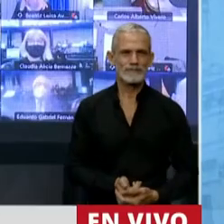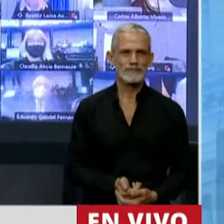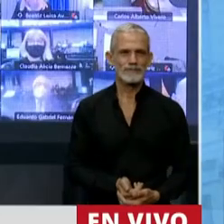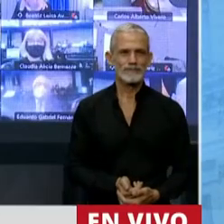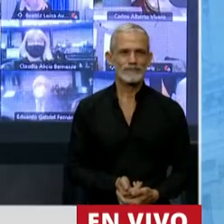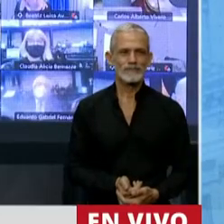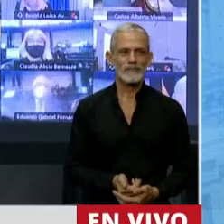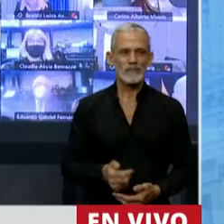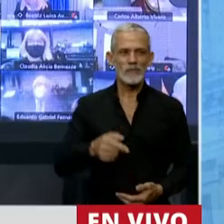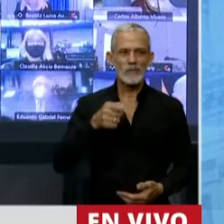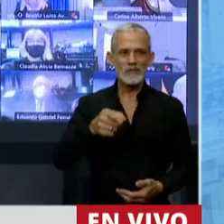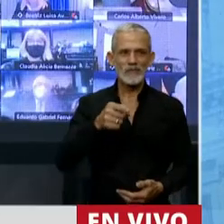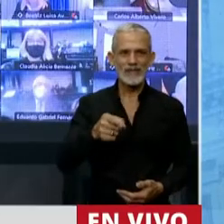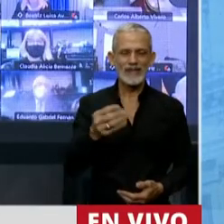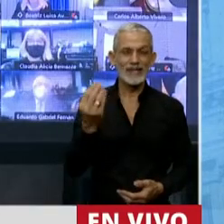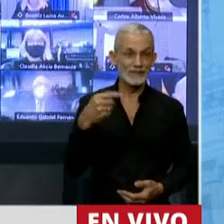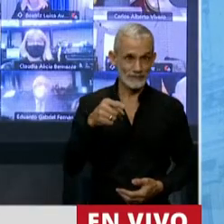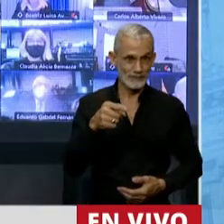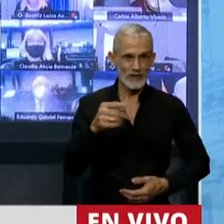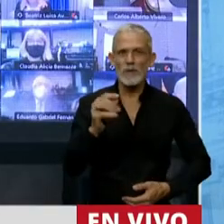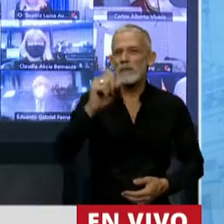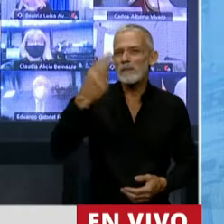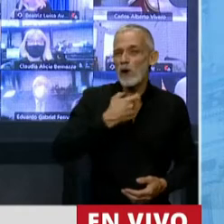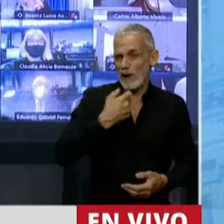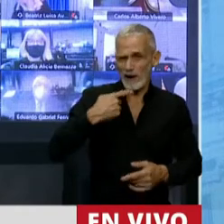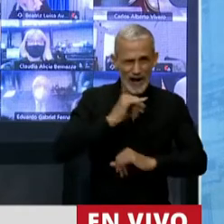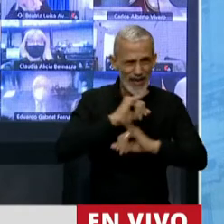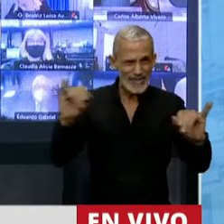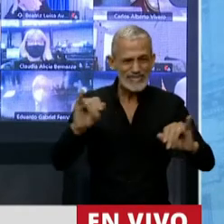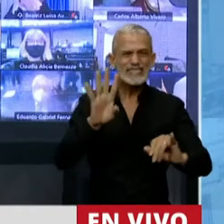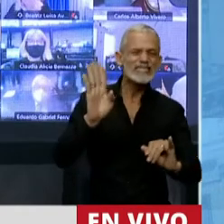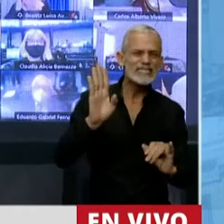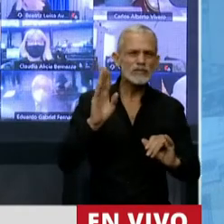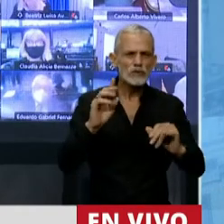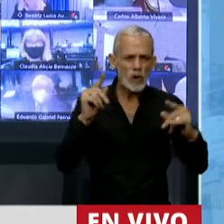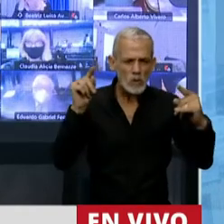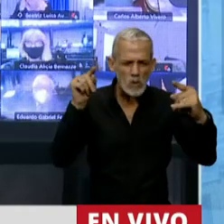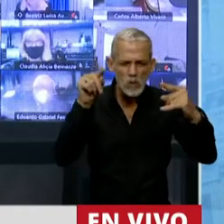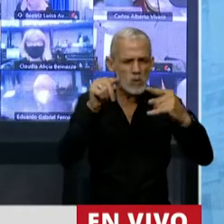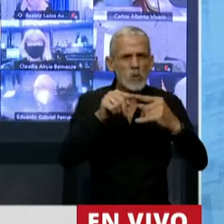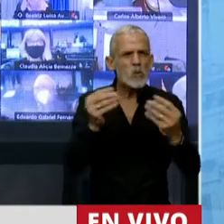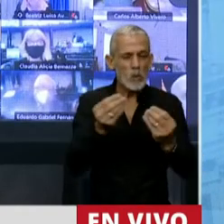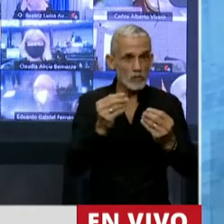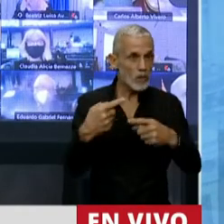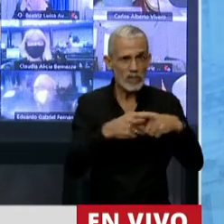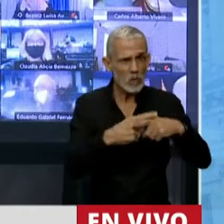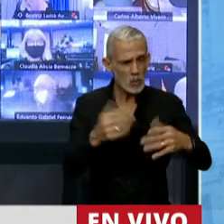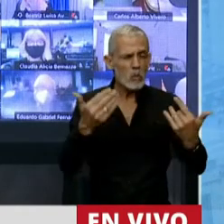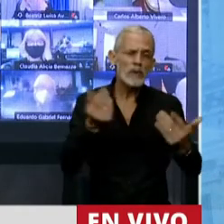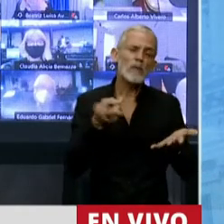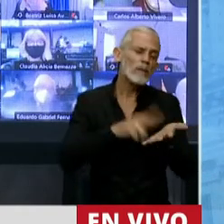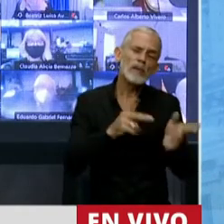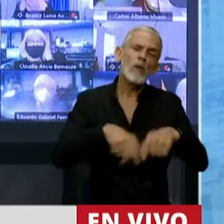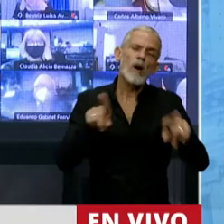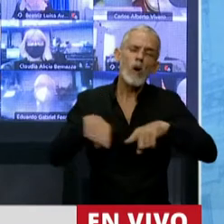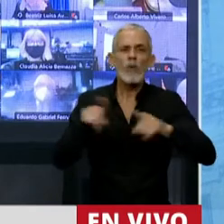Lo primero que quiero decir es que me parece que no estamos entrando al punto, podemos discutir y repetir